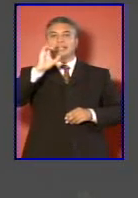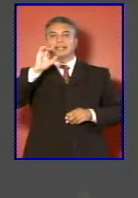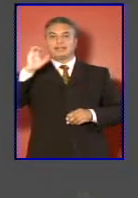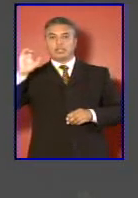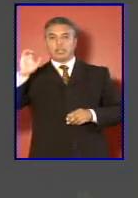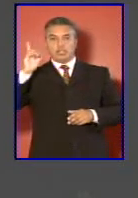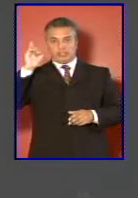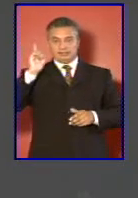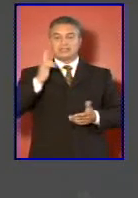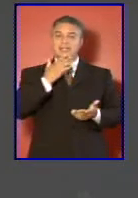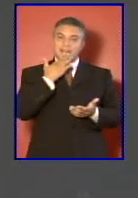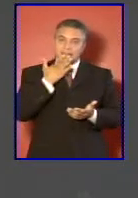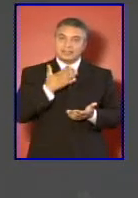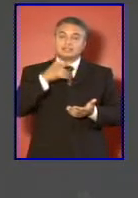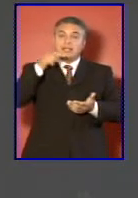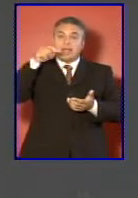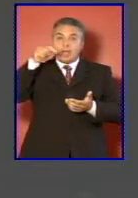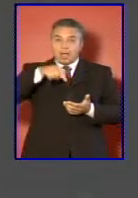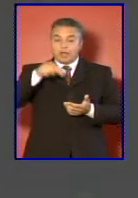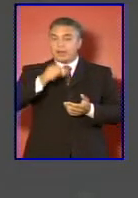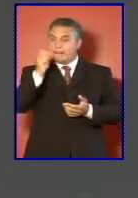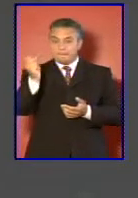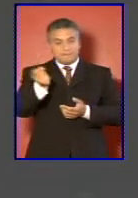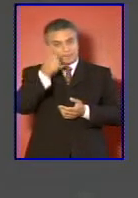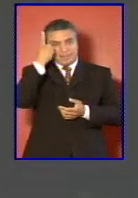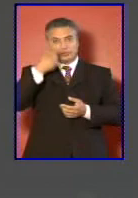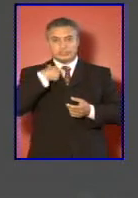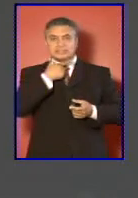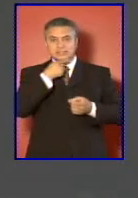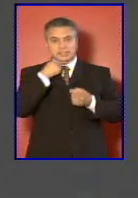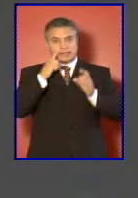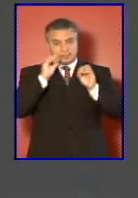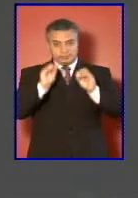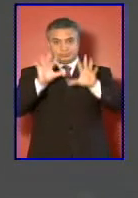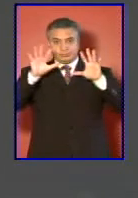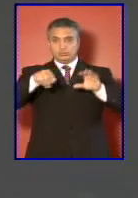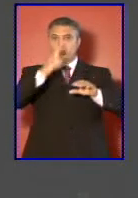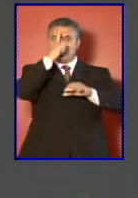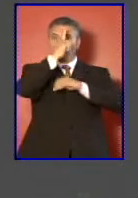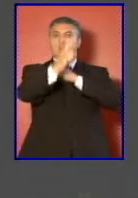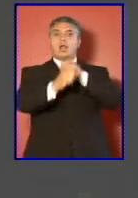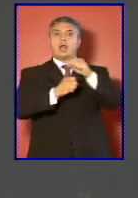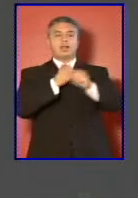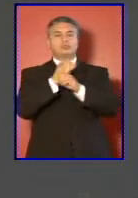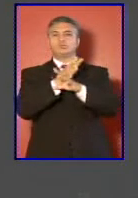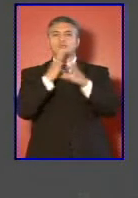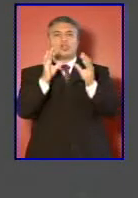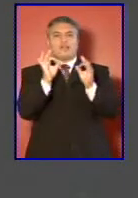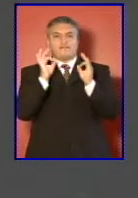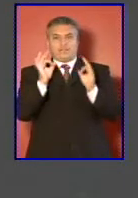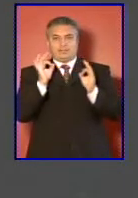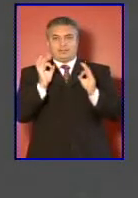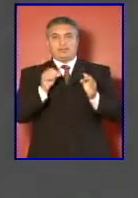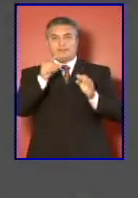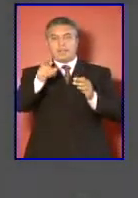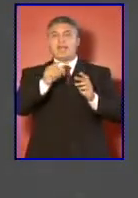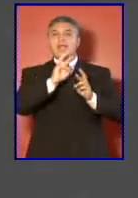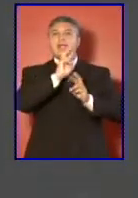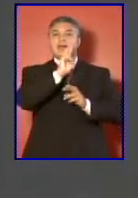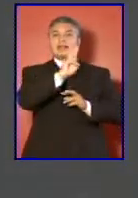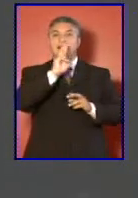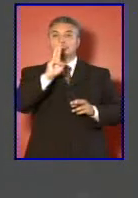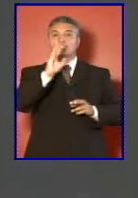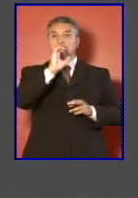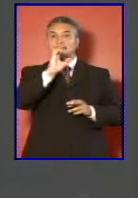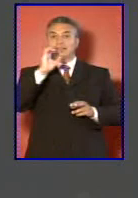Lo primero que debemos destacar es que hemos desarrollado durante este año una muy efectiva coordinación con el ministerio de relaciones exteriores en esta